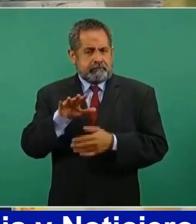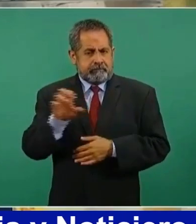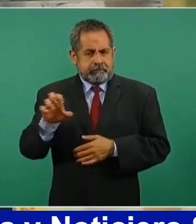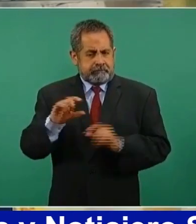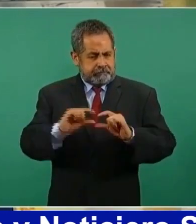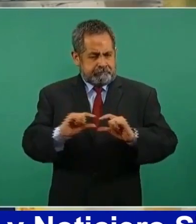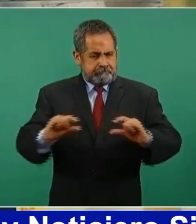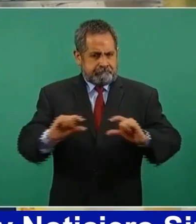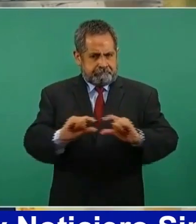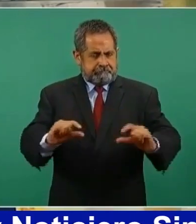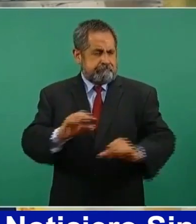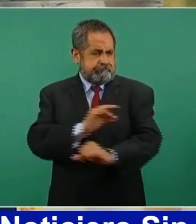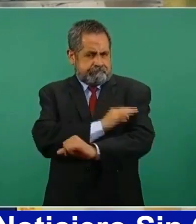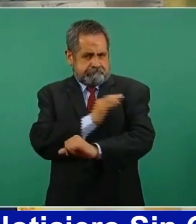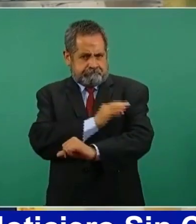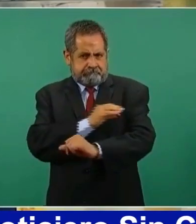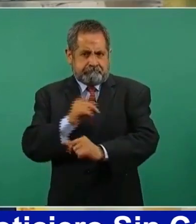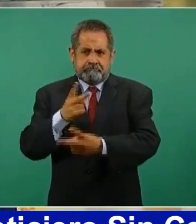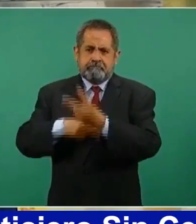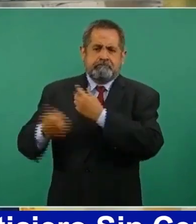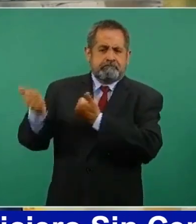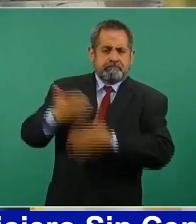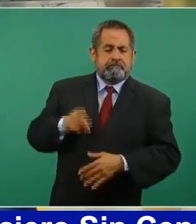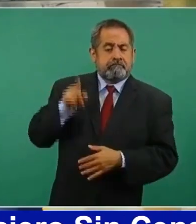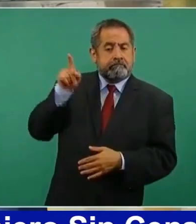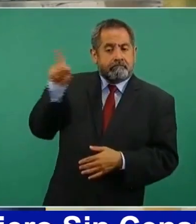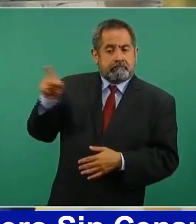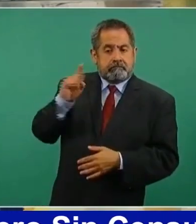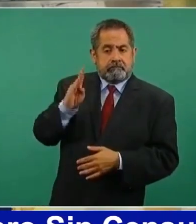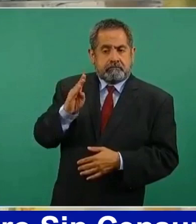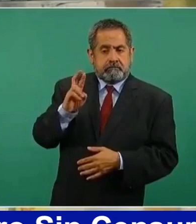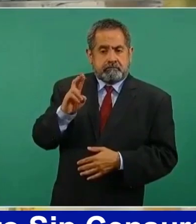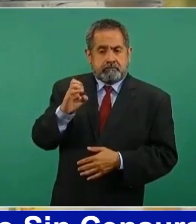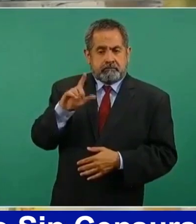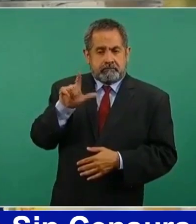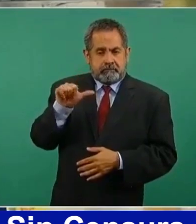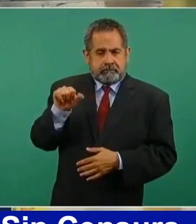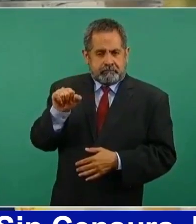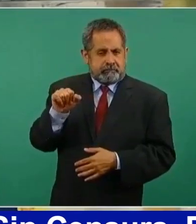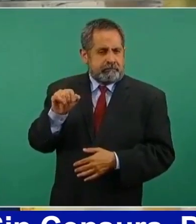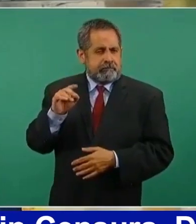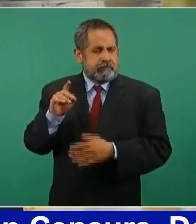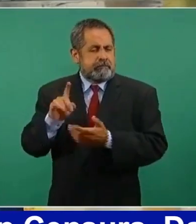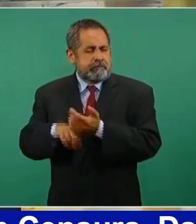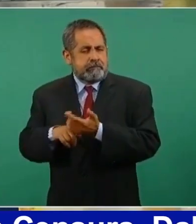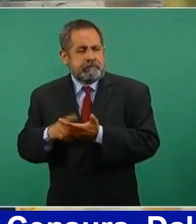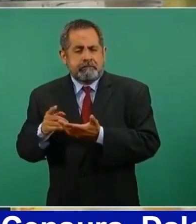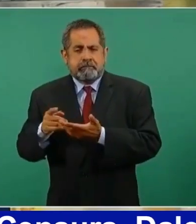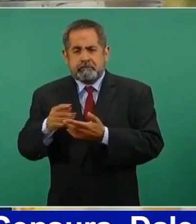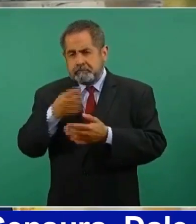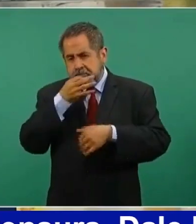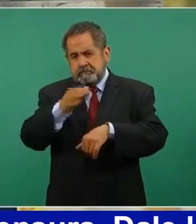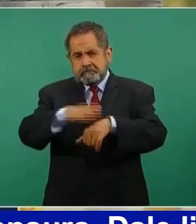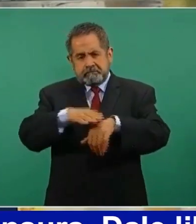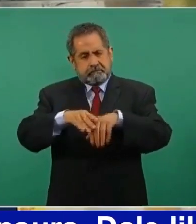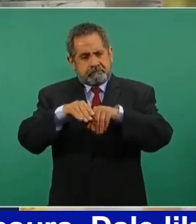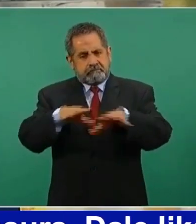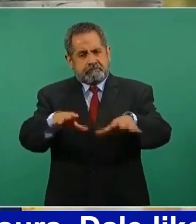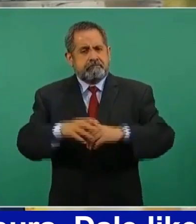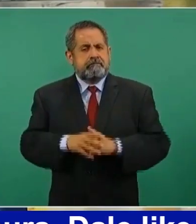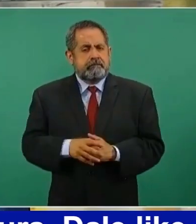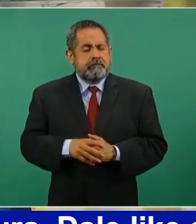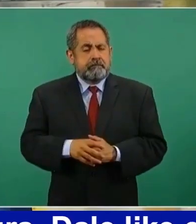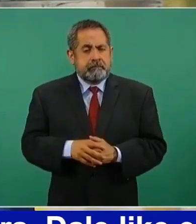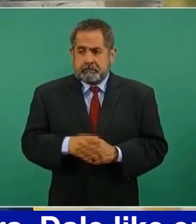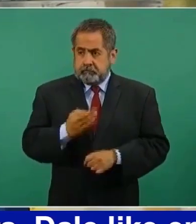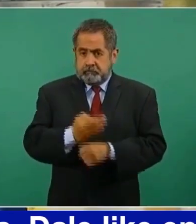dosis, vienen de Bruselas, Bélgica. Y con esto le podemos informar, señor presidente, que tenemos